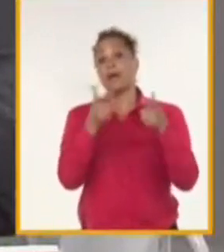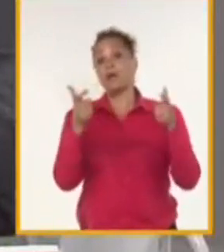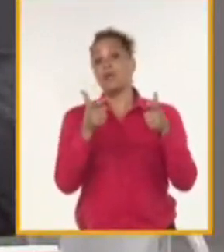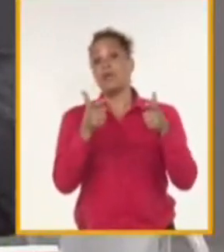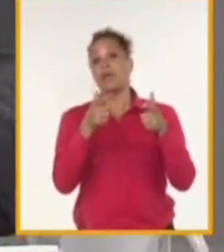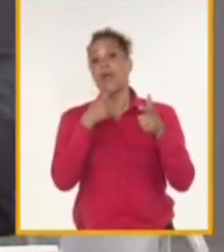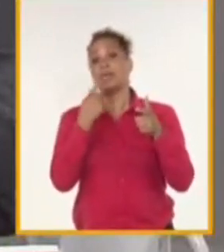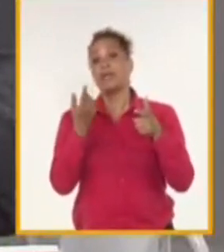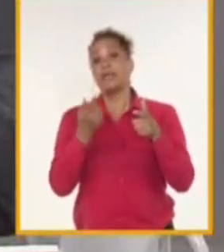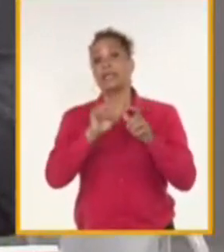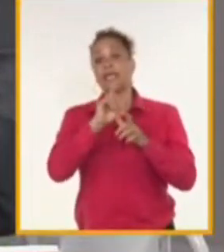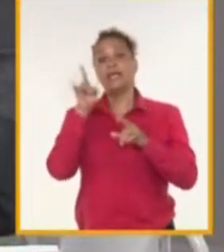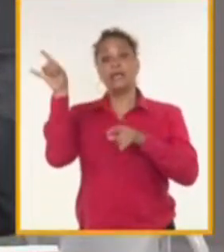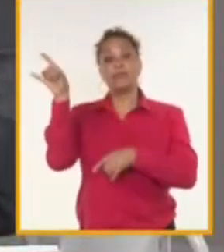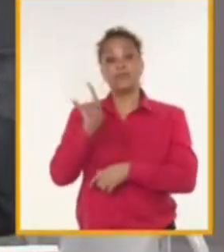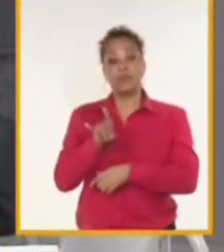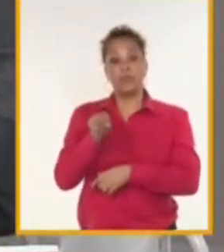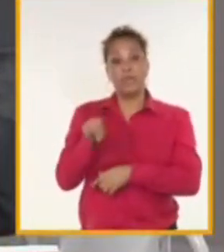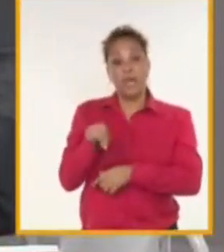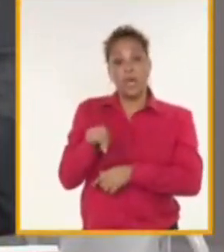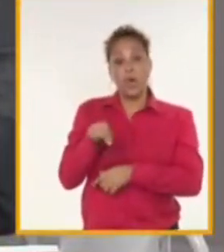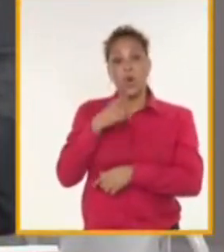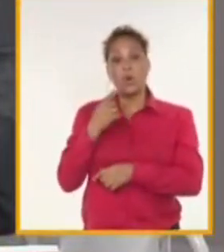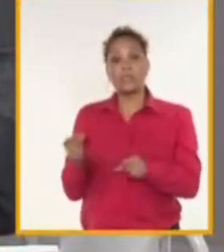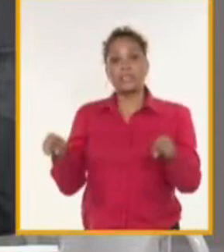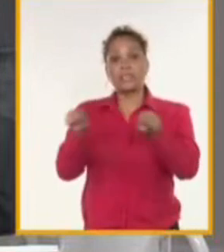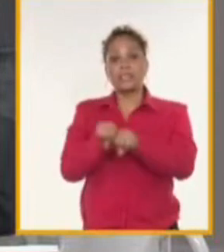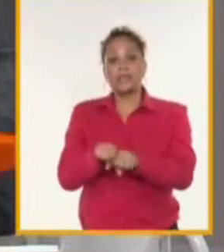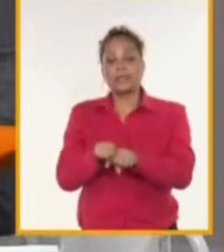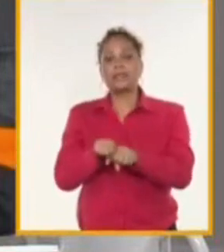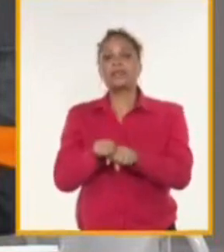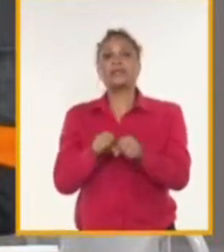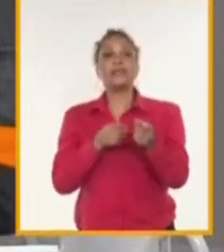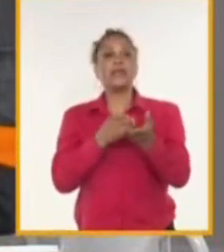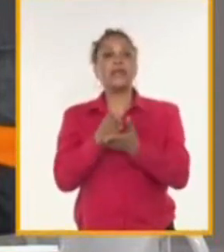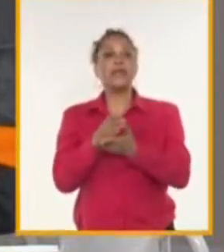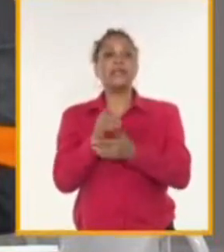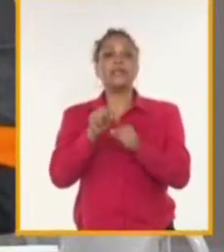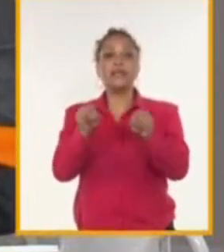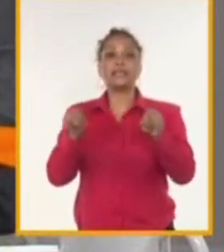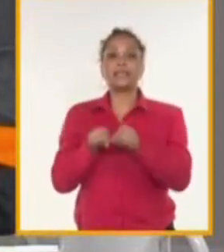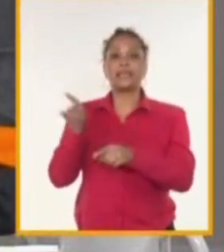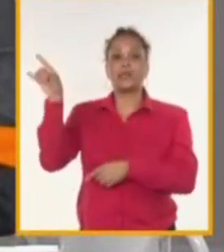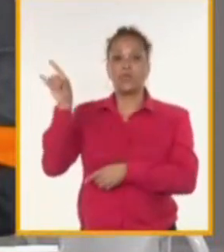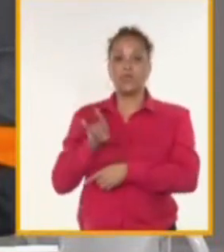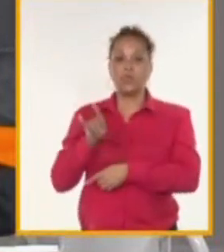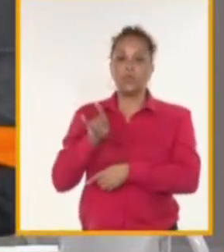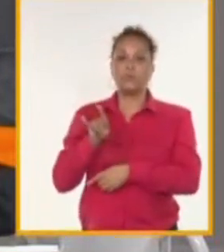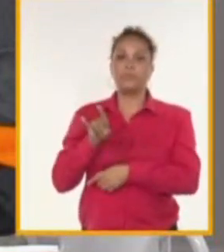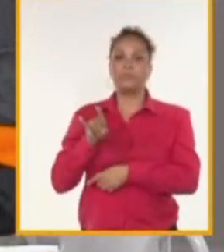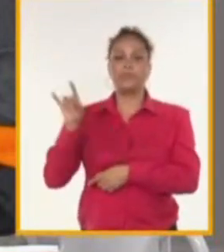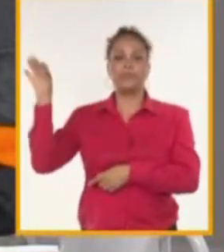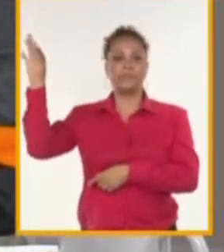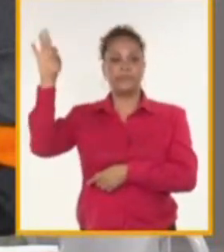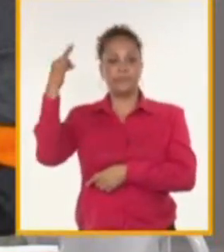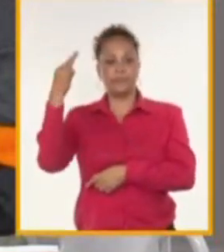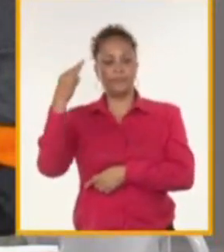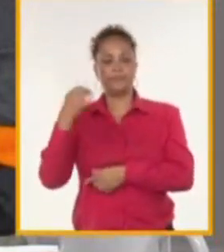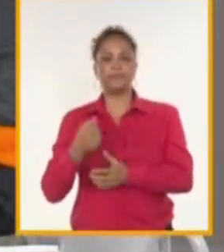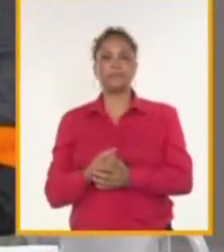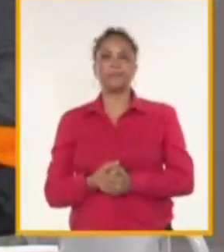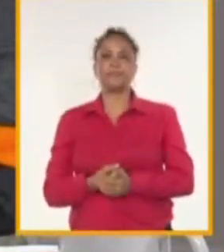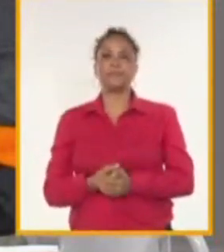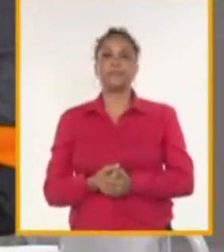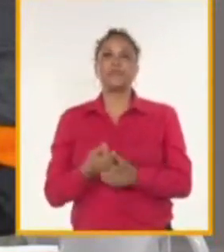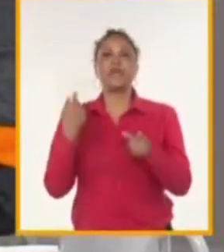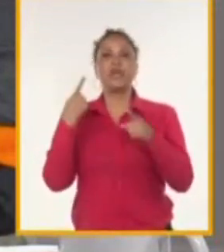generación solar fotovoltaica que está instalada hoy es de seguimiento solar y bifacial en uno de los negocios y bueno, la